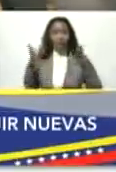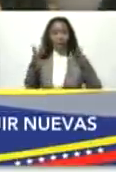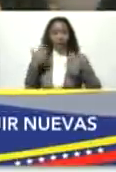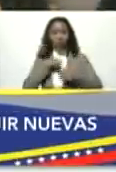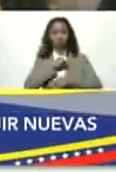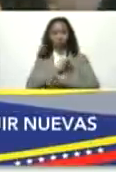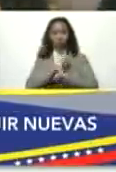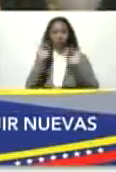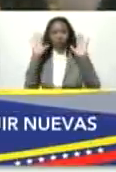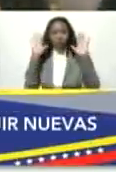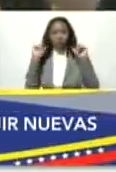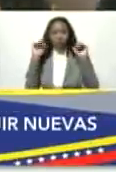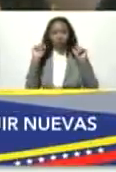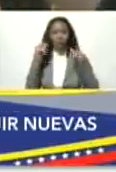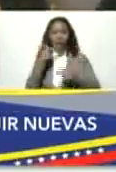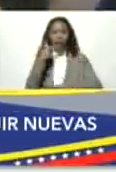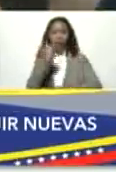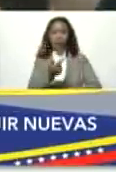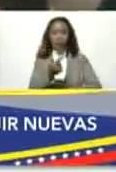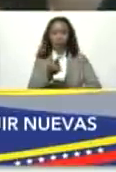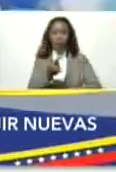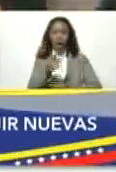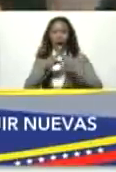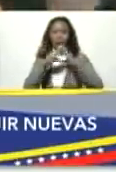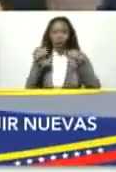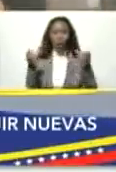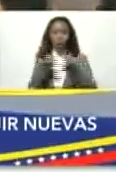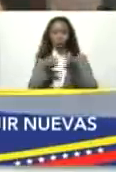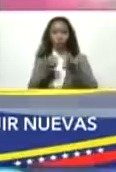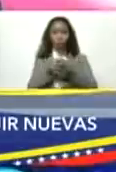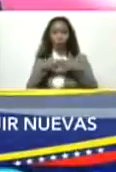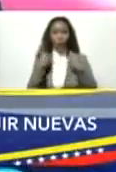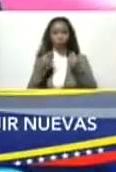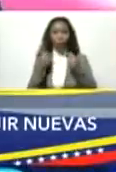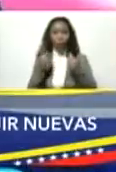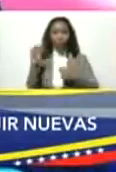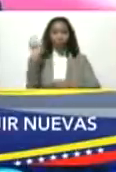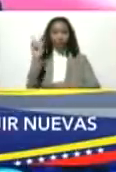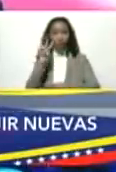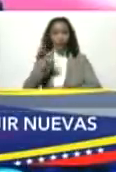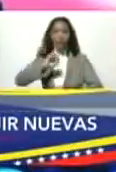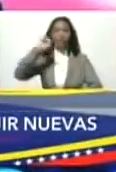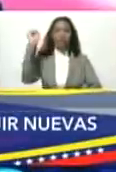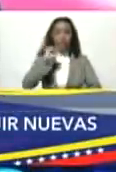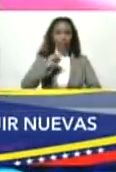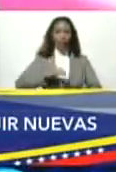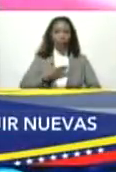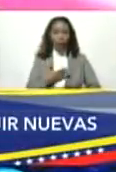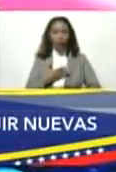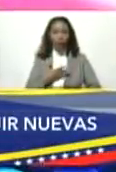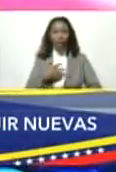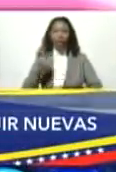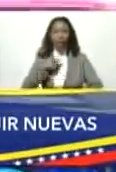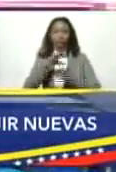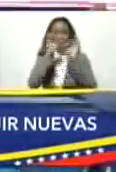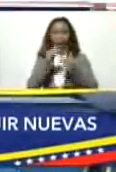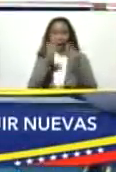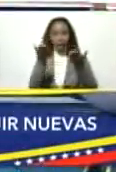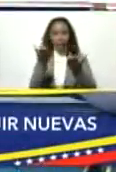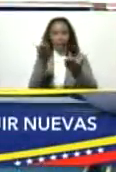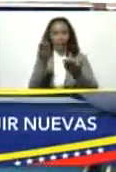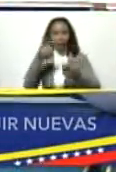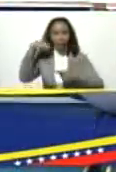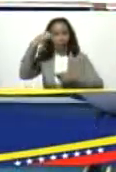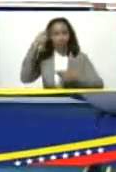despedimos de ustedes y le decimos a todos los sectores económicos Venezuela si se puede les voy a regalar este video